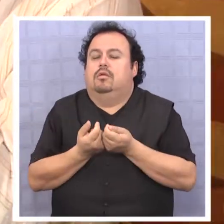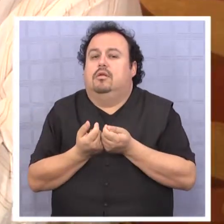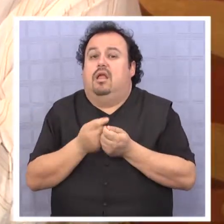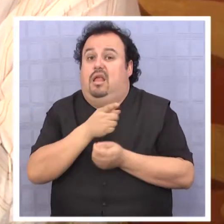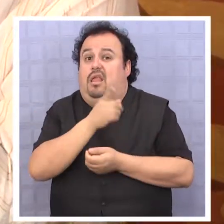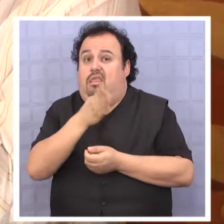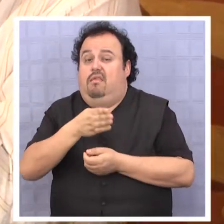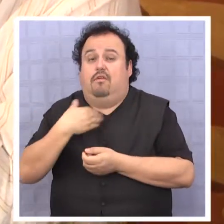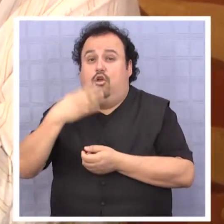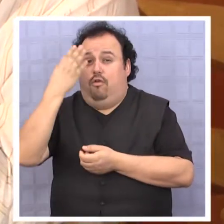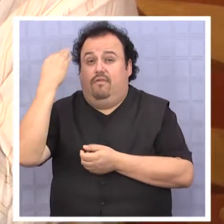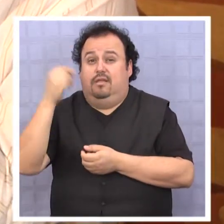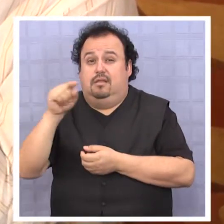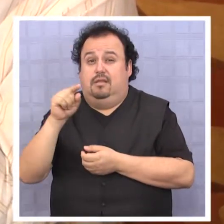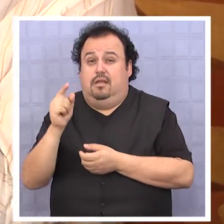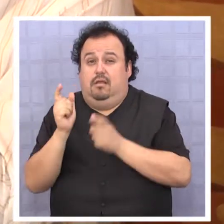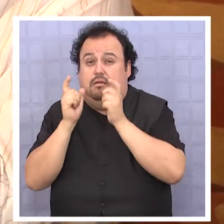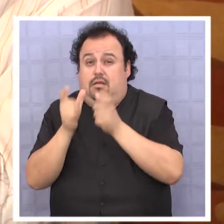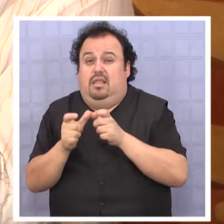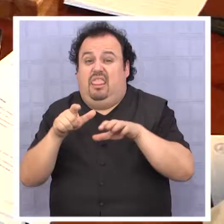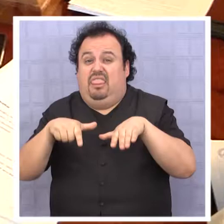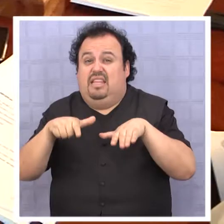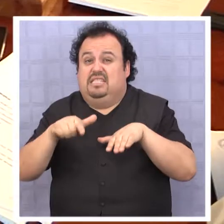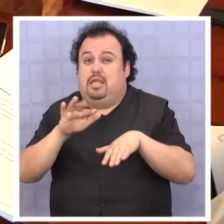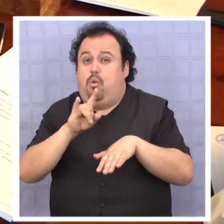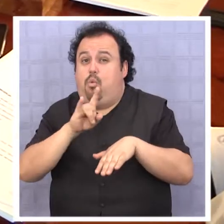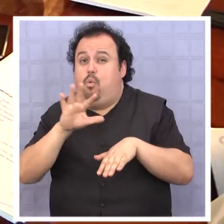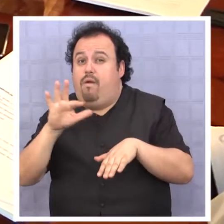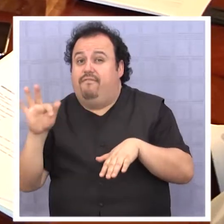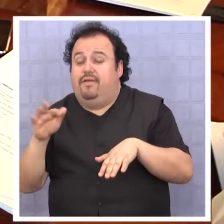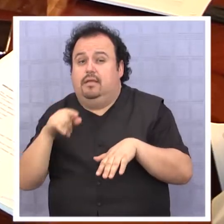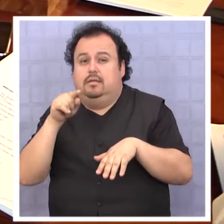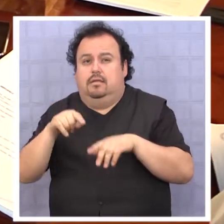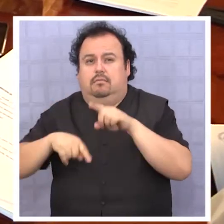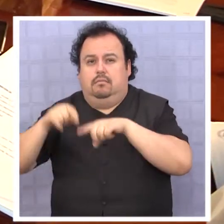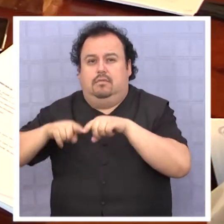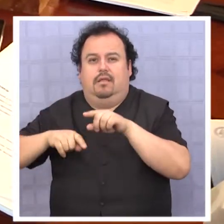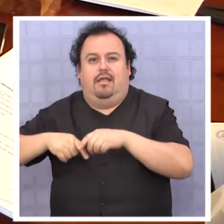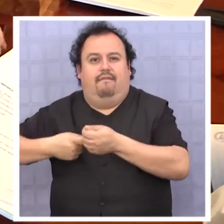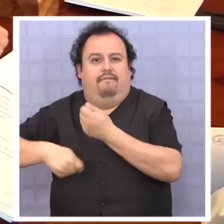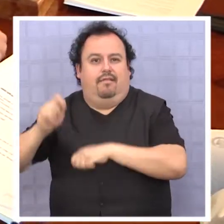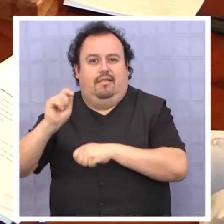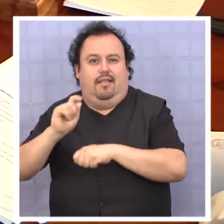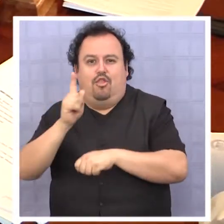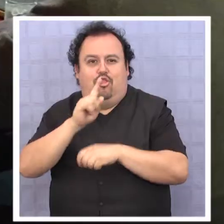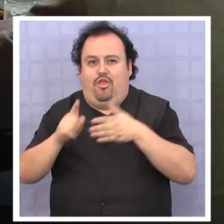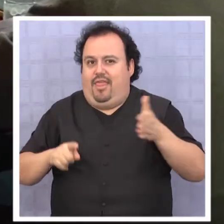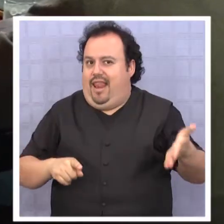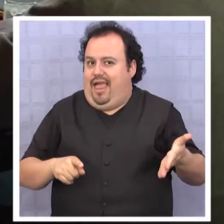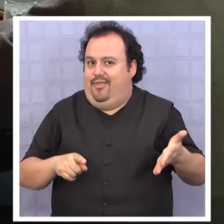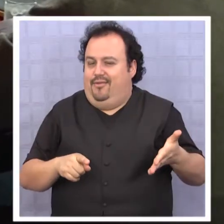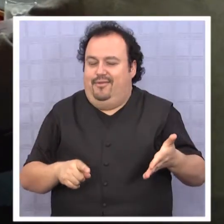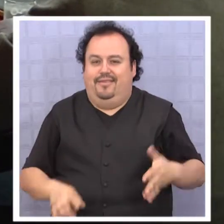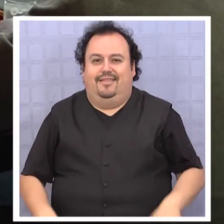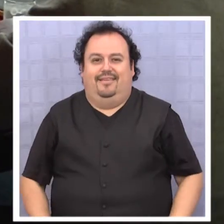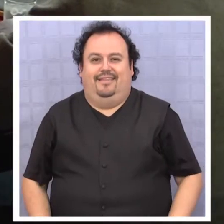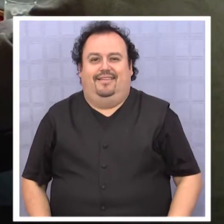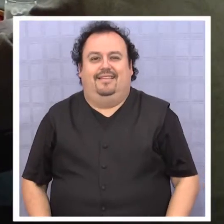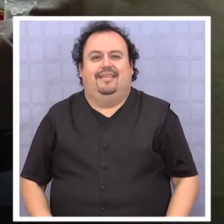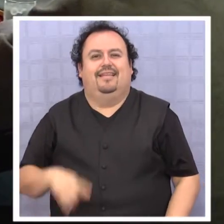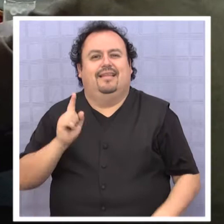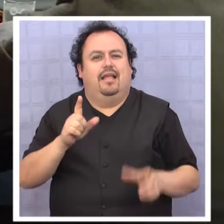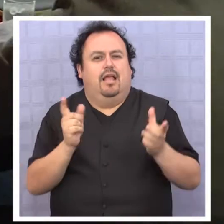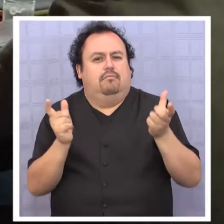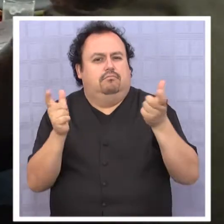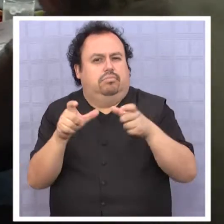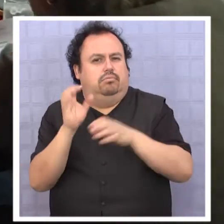olvidarse que la tasación fiscal de las 17 UF está hecha en los terrenos que se vendieron, no en los de al lado. En una sesión de